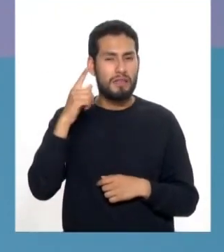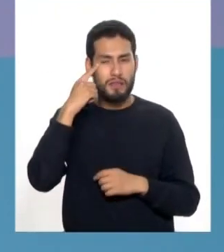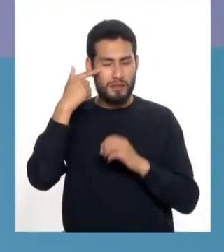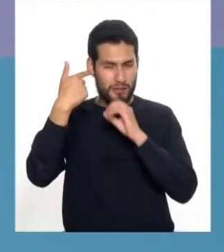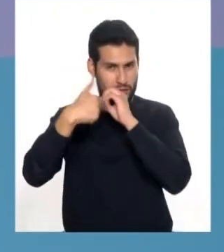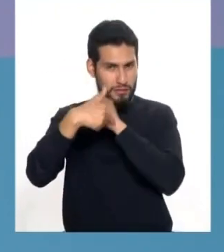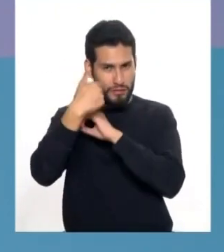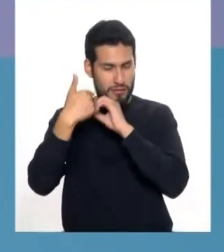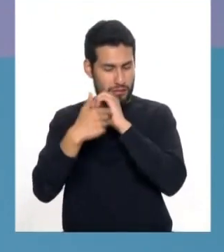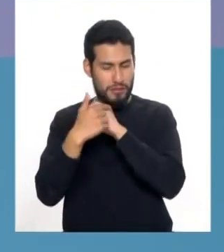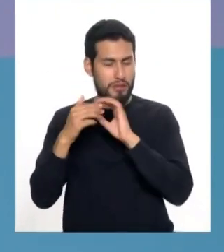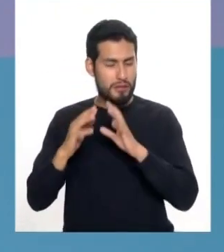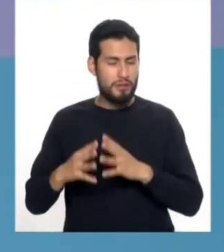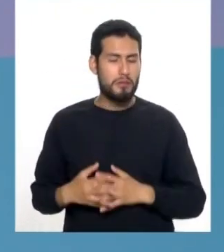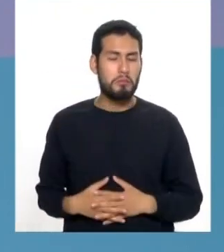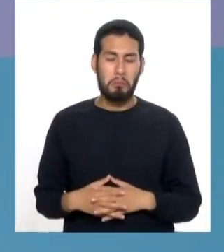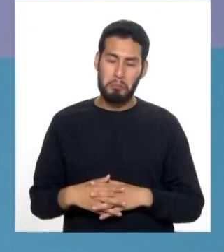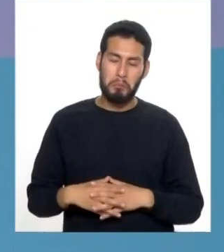Una limpieza, ¿no?